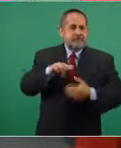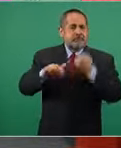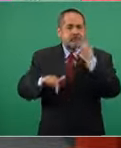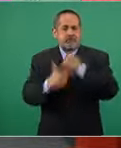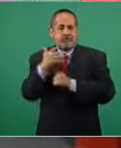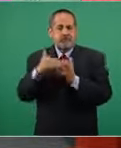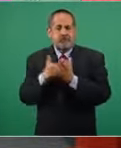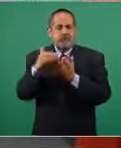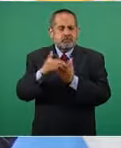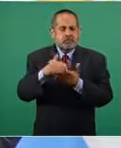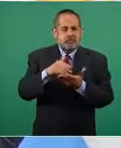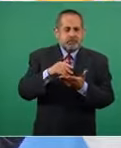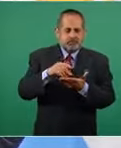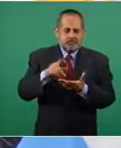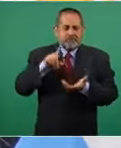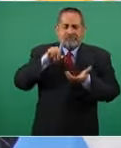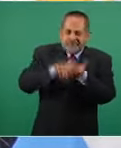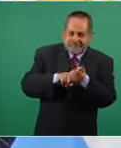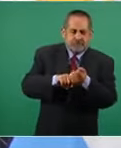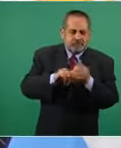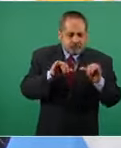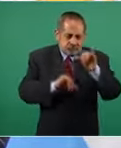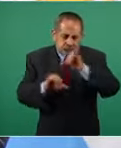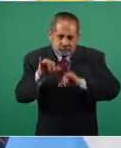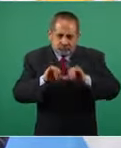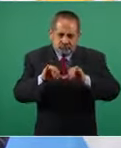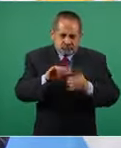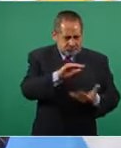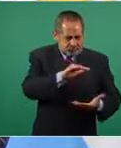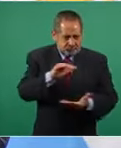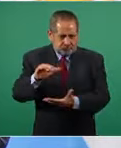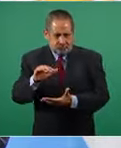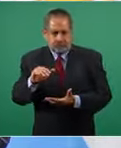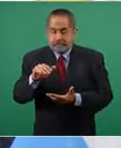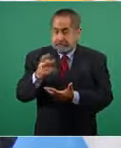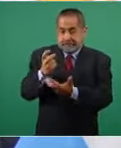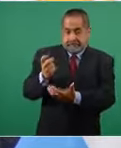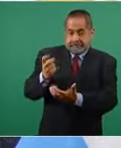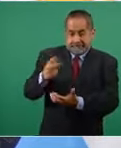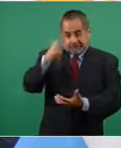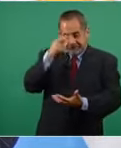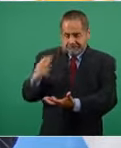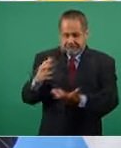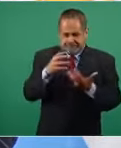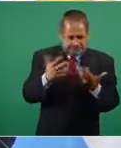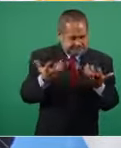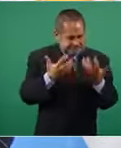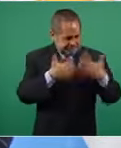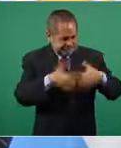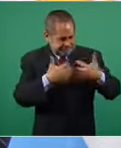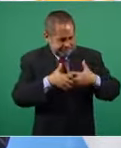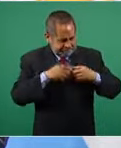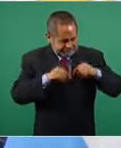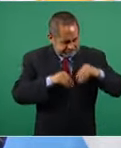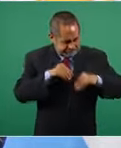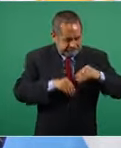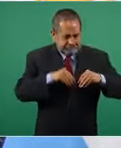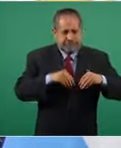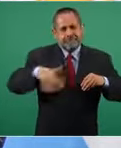del principio activo para desarrollar la vacuna. Y como bien también dijo el presidente,